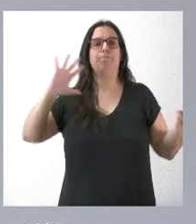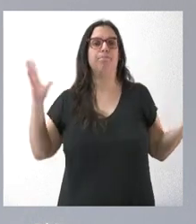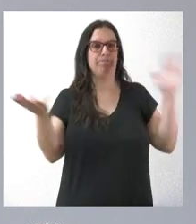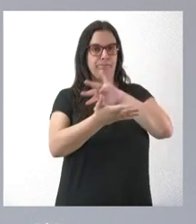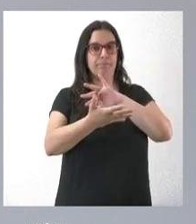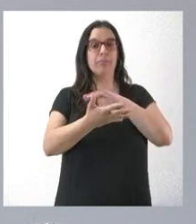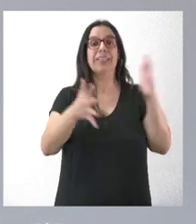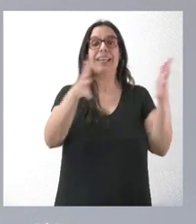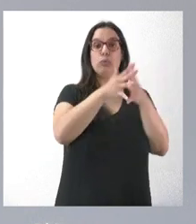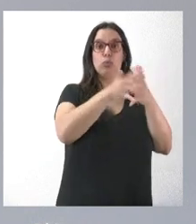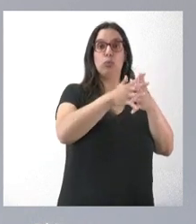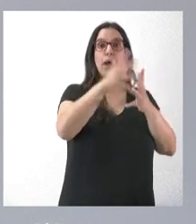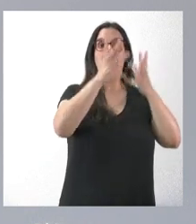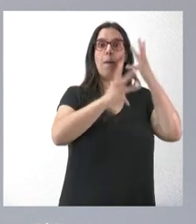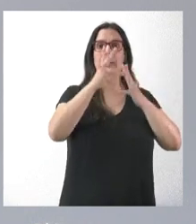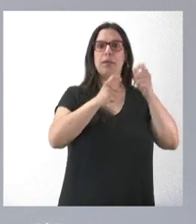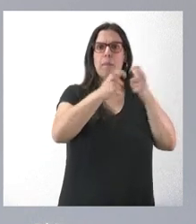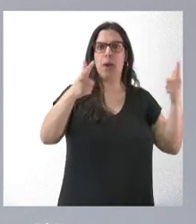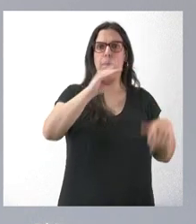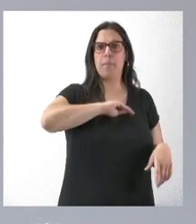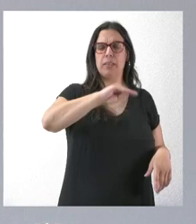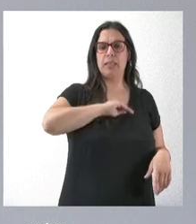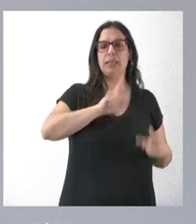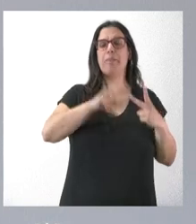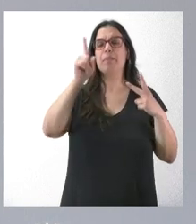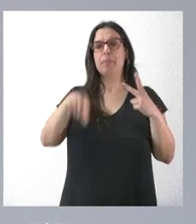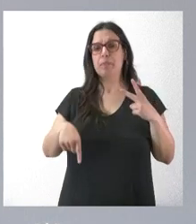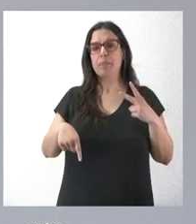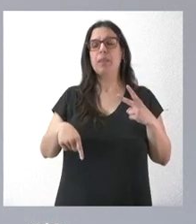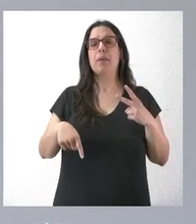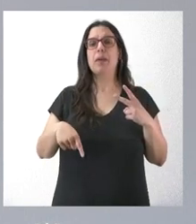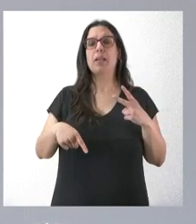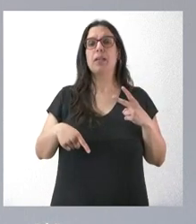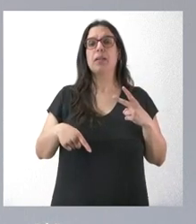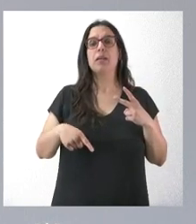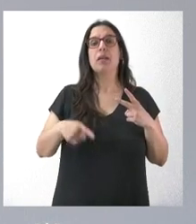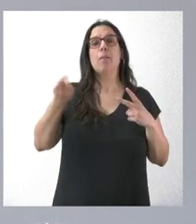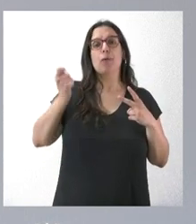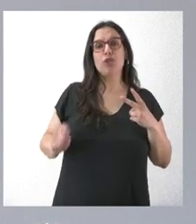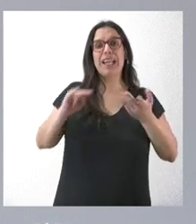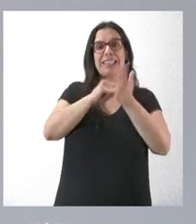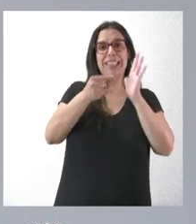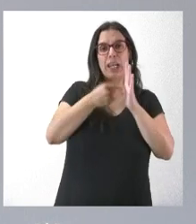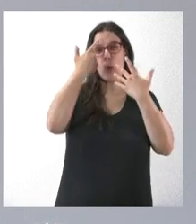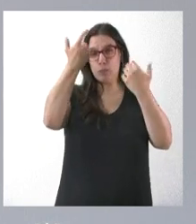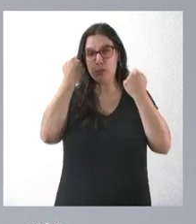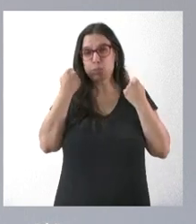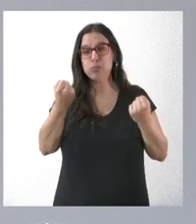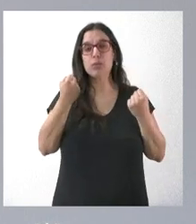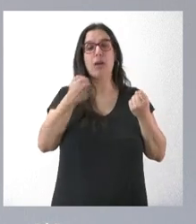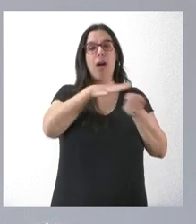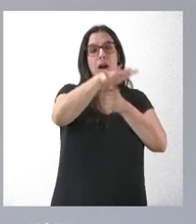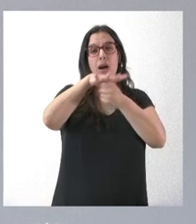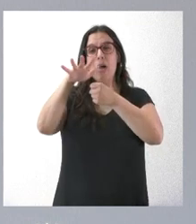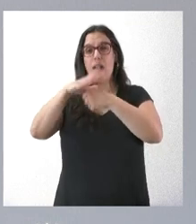administrativa que se ha incrementado de forma muy relevante, desde el punto de vista del incremento del personal técnico y especializado en las distintas